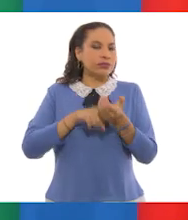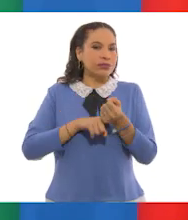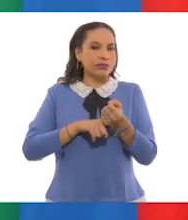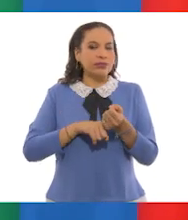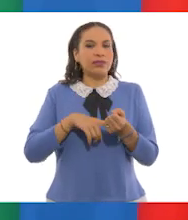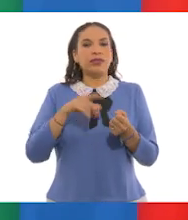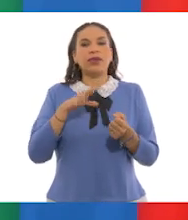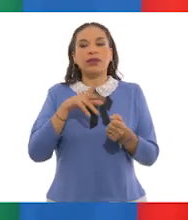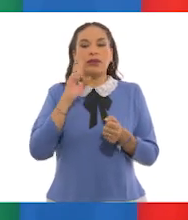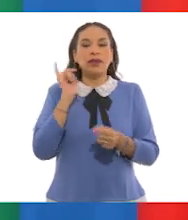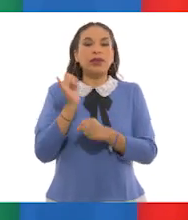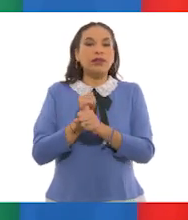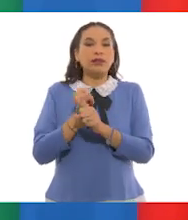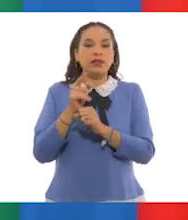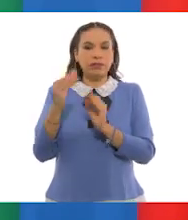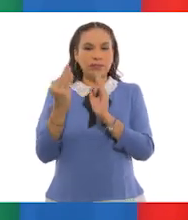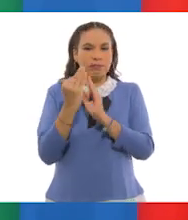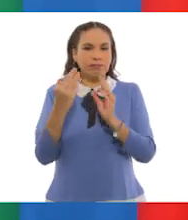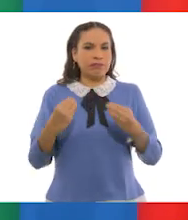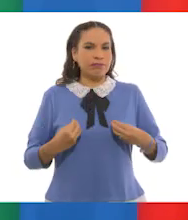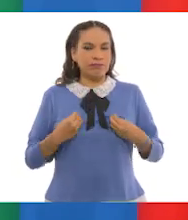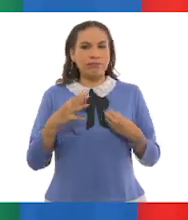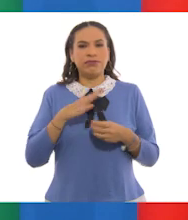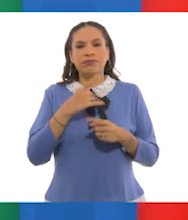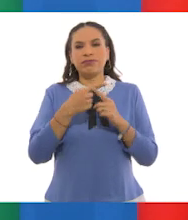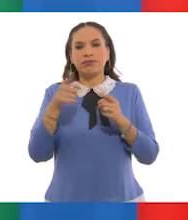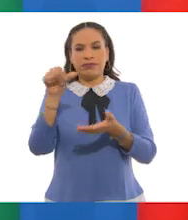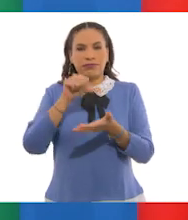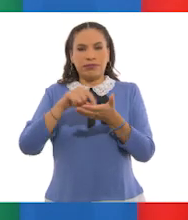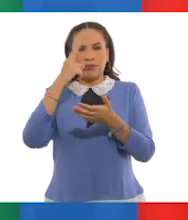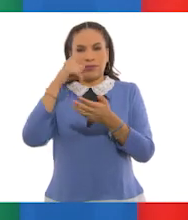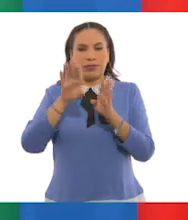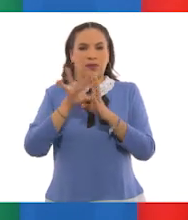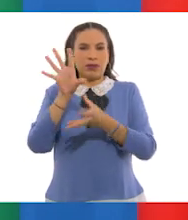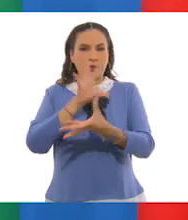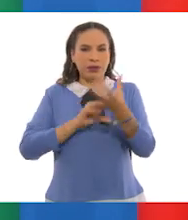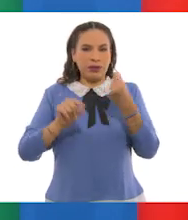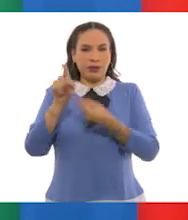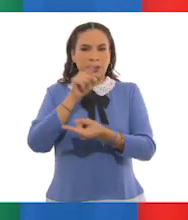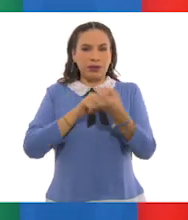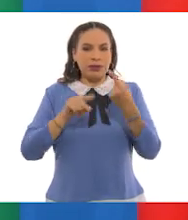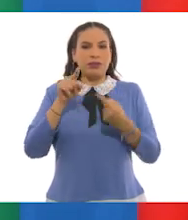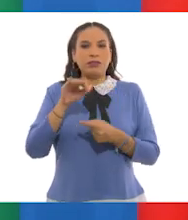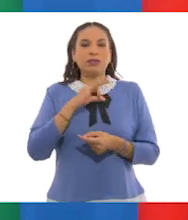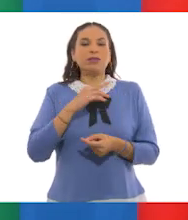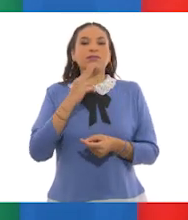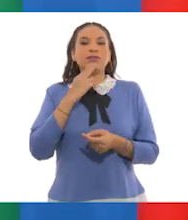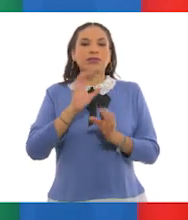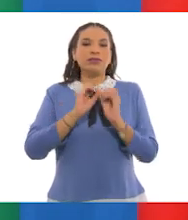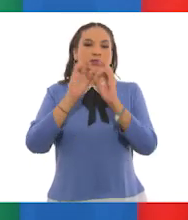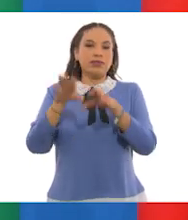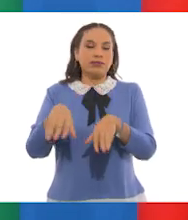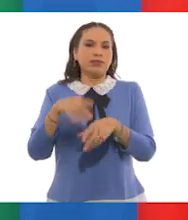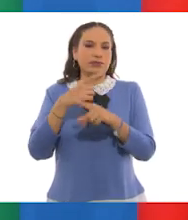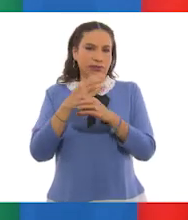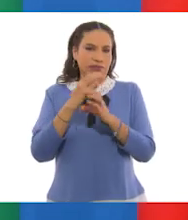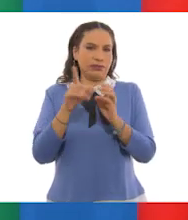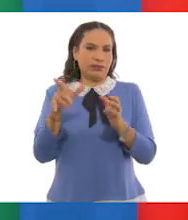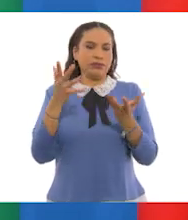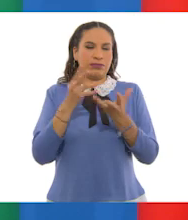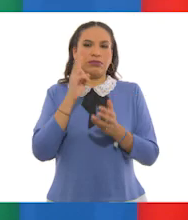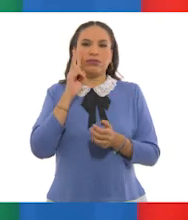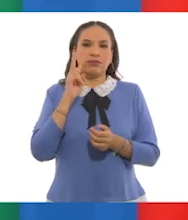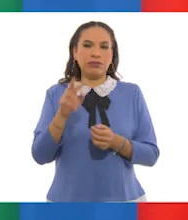podemos investigar si cerca de donde vivimos existen centros de reciclaje y, de ser así, podemos llevar nuestros residuos y